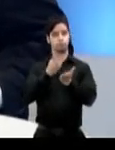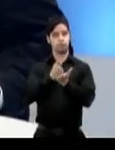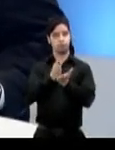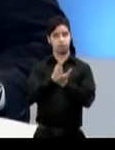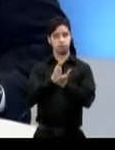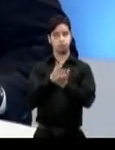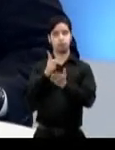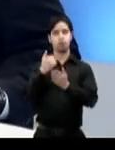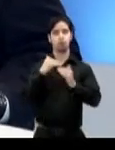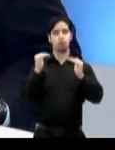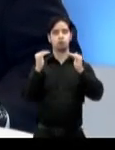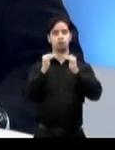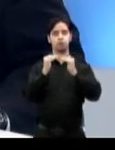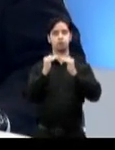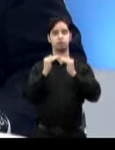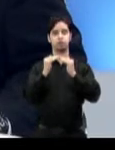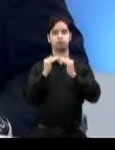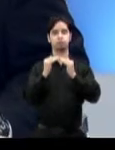y justicia social.